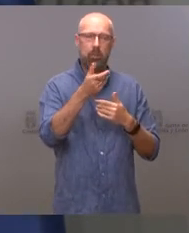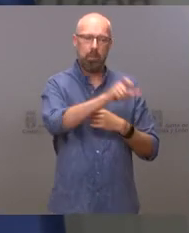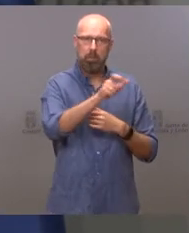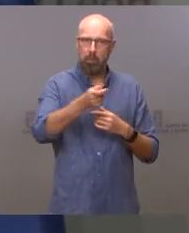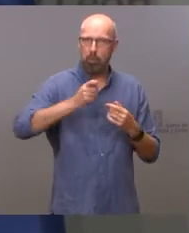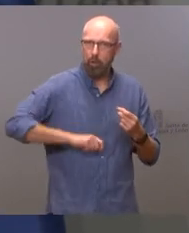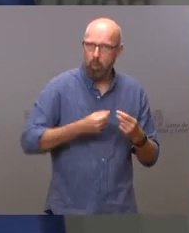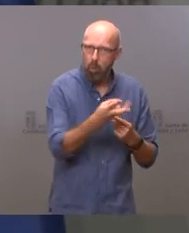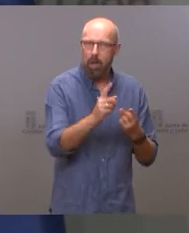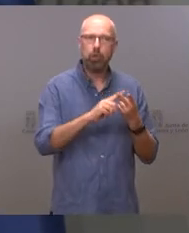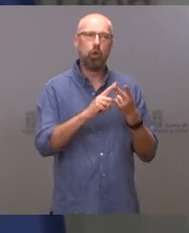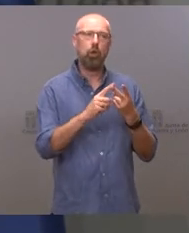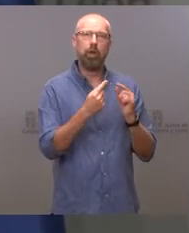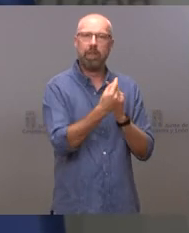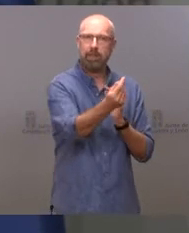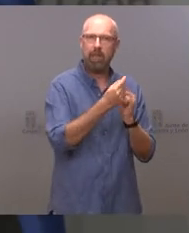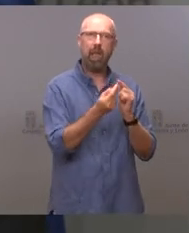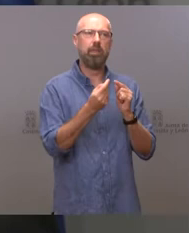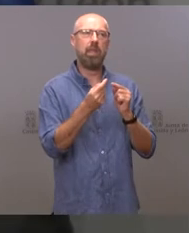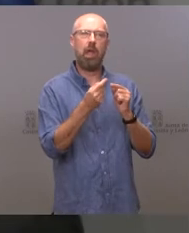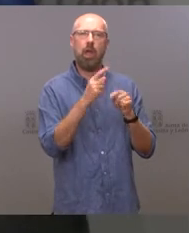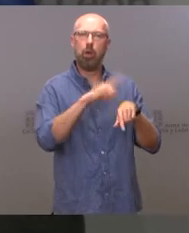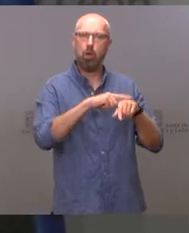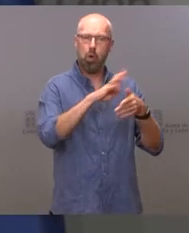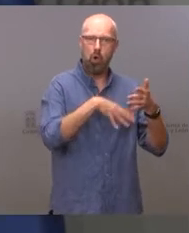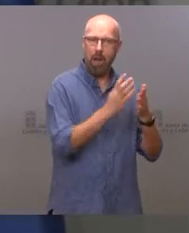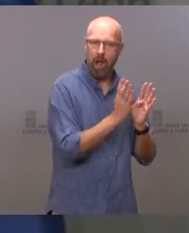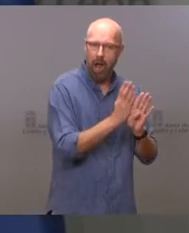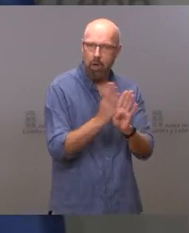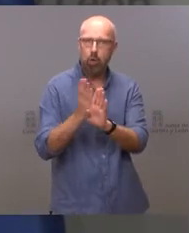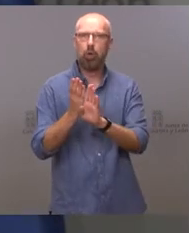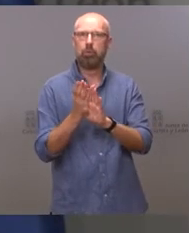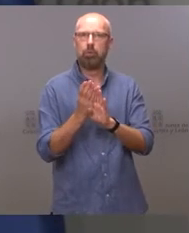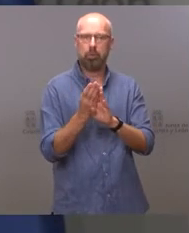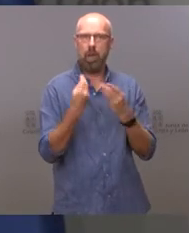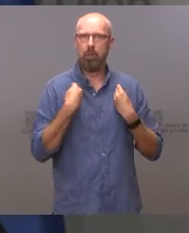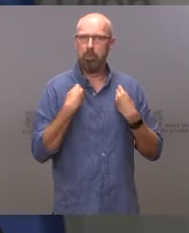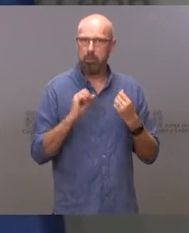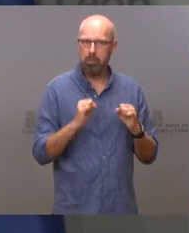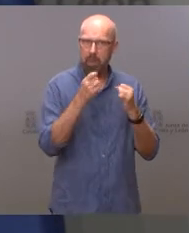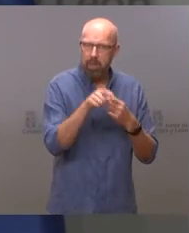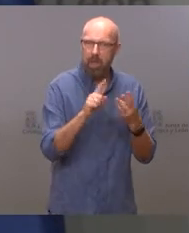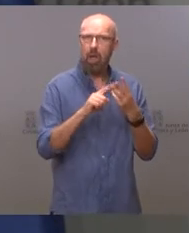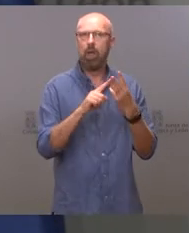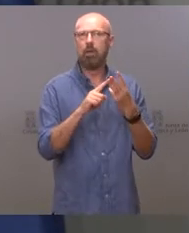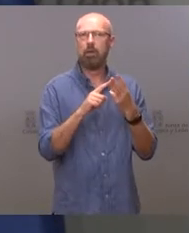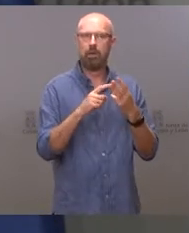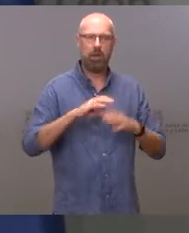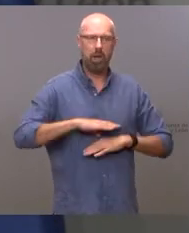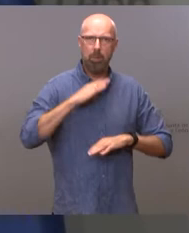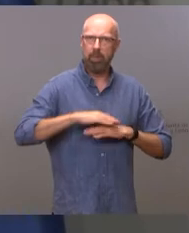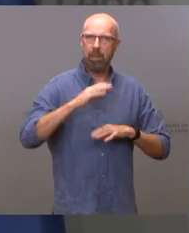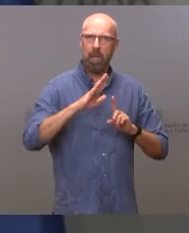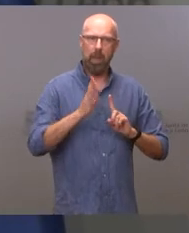distancias, cronogramas, soporte vital, capacidad de resolución, división de tareas.